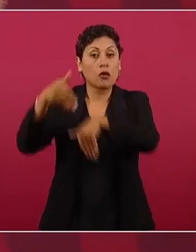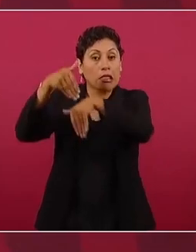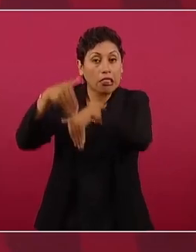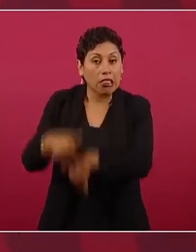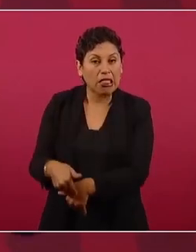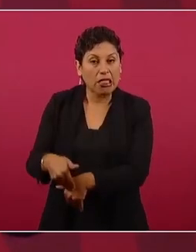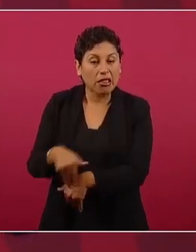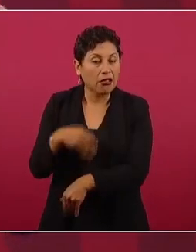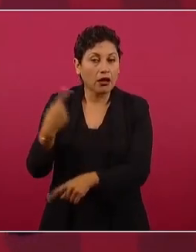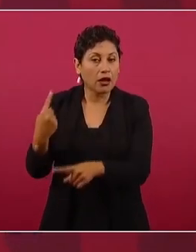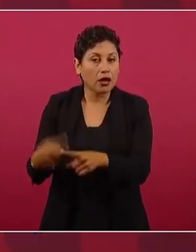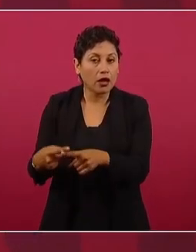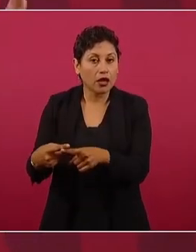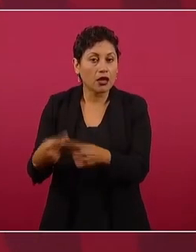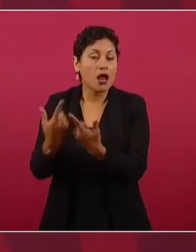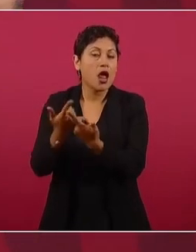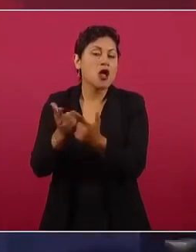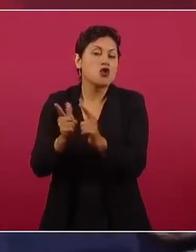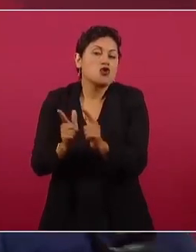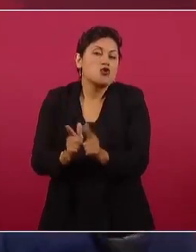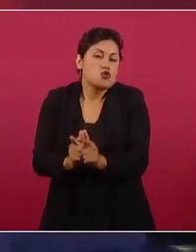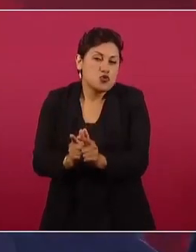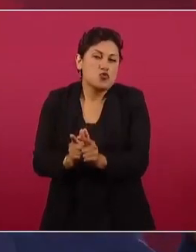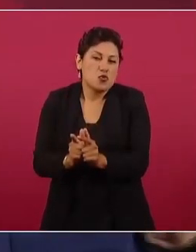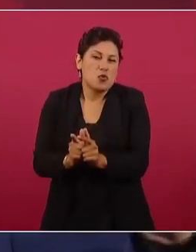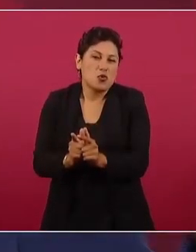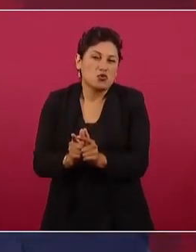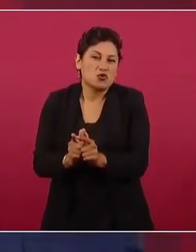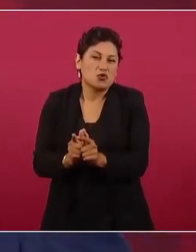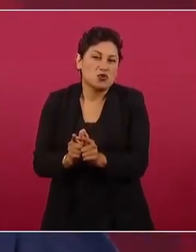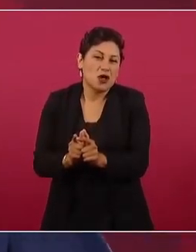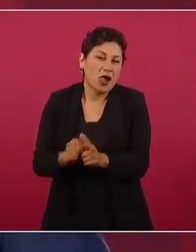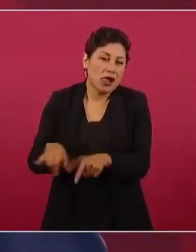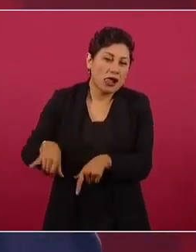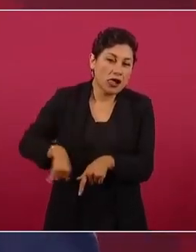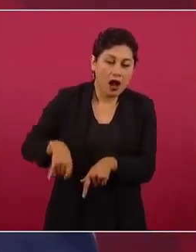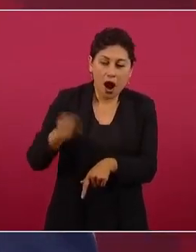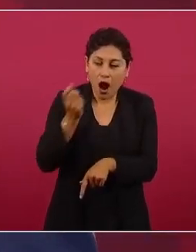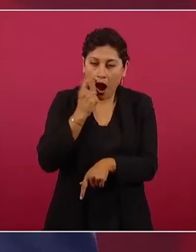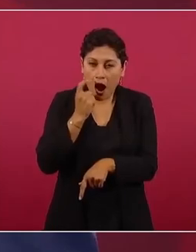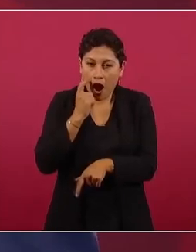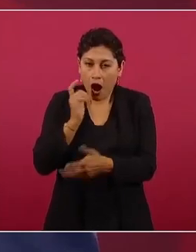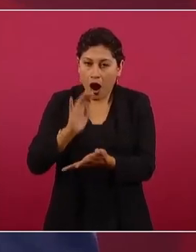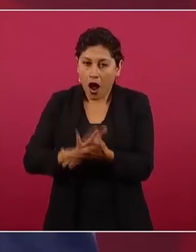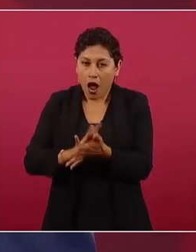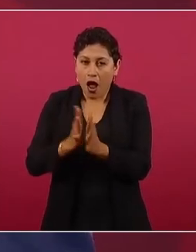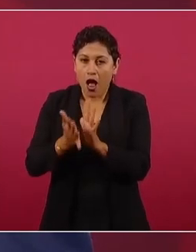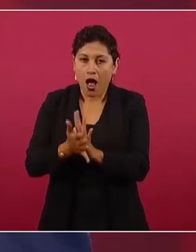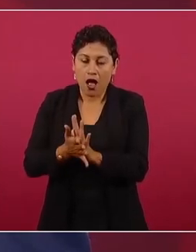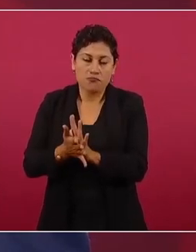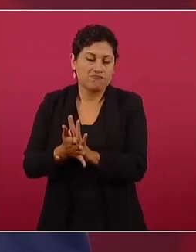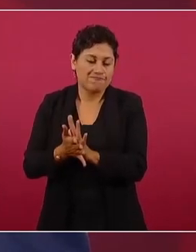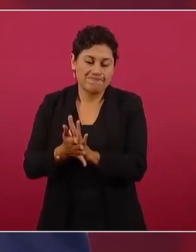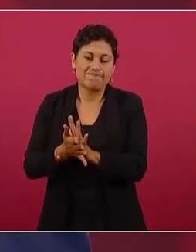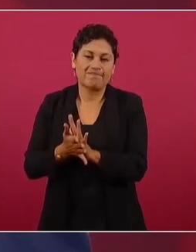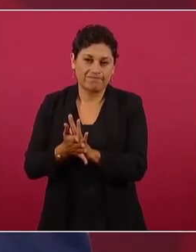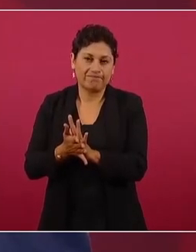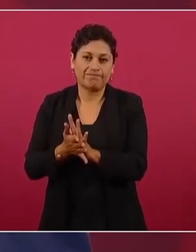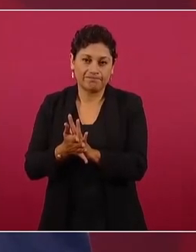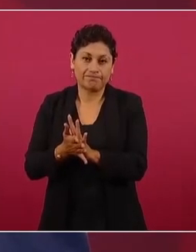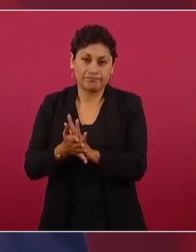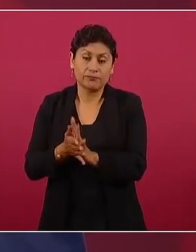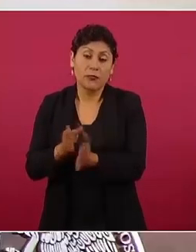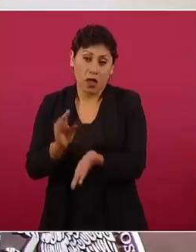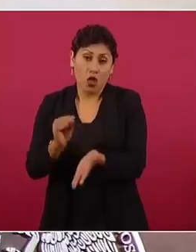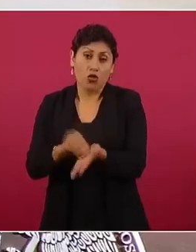de intereses creados que todavía actúan